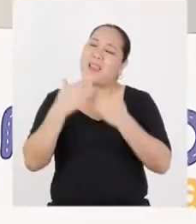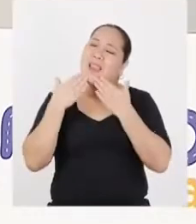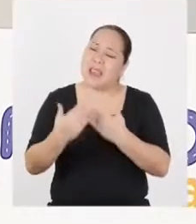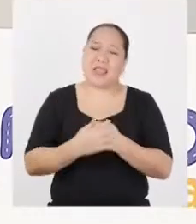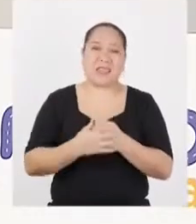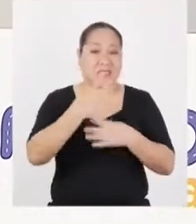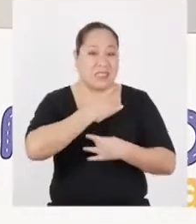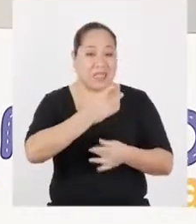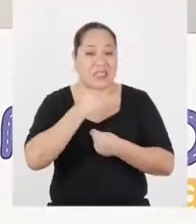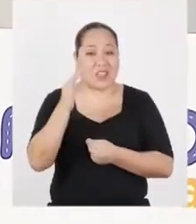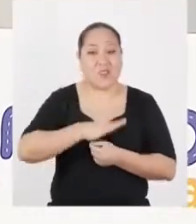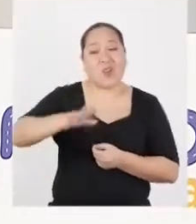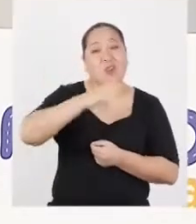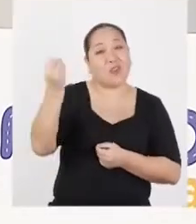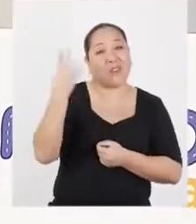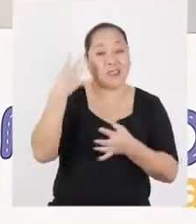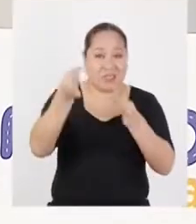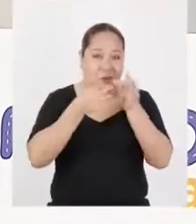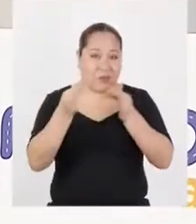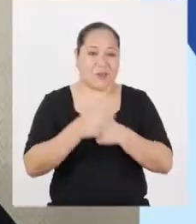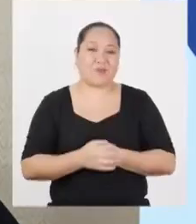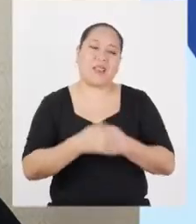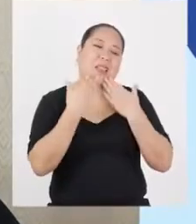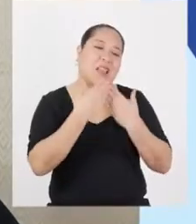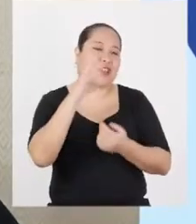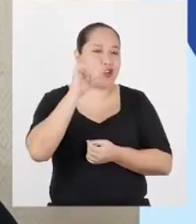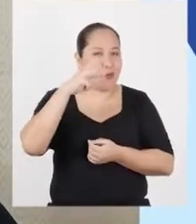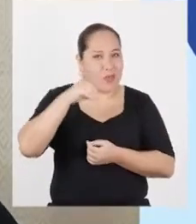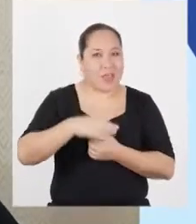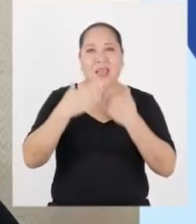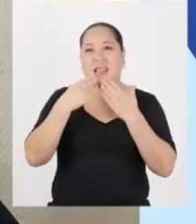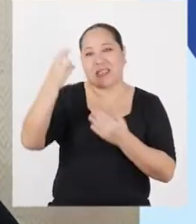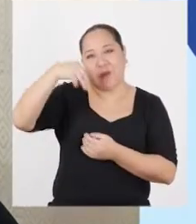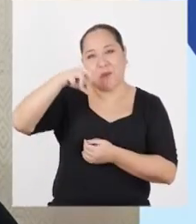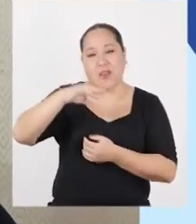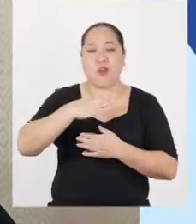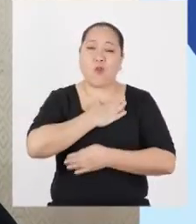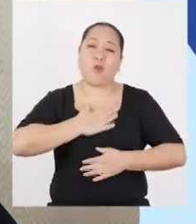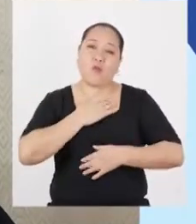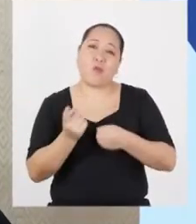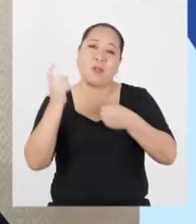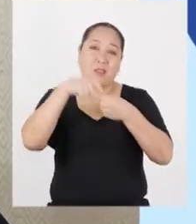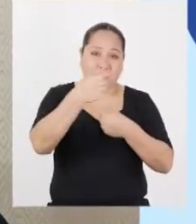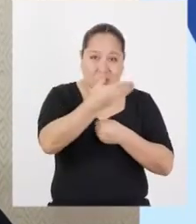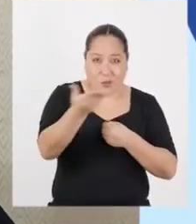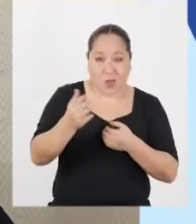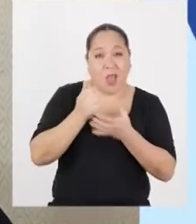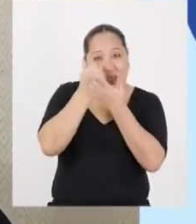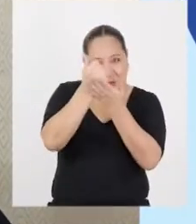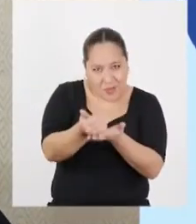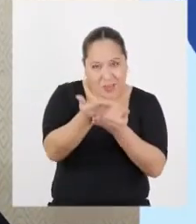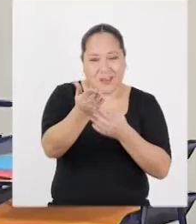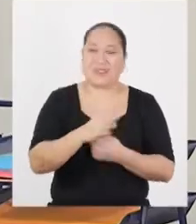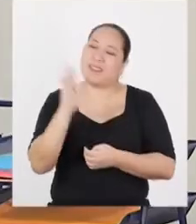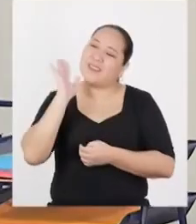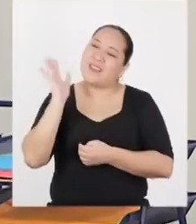Muchas gracias. Muy interesante todo lo que nos has explicado. Gracias, Romina. Gracias, Mario. Ha sido un gusto estar con ustedes y poder